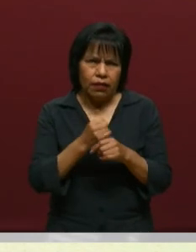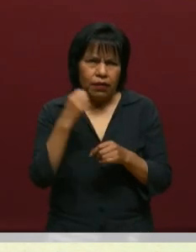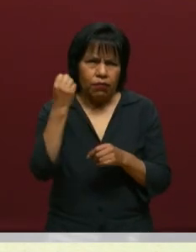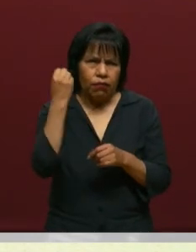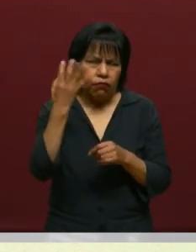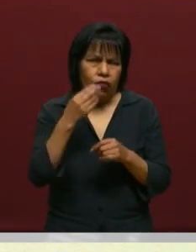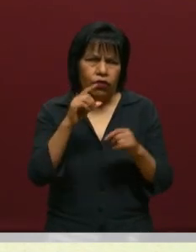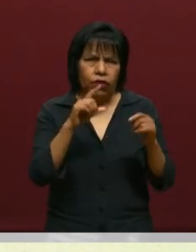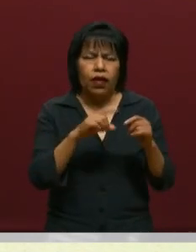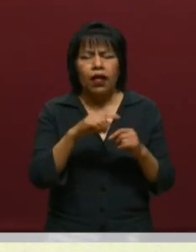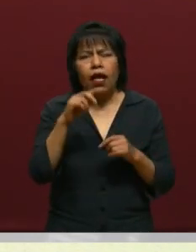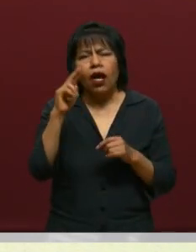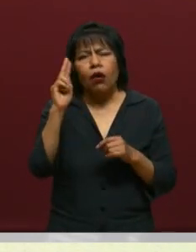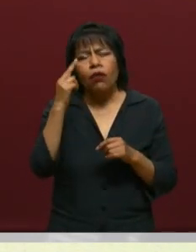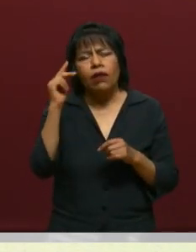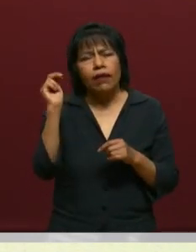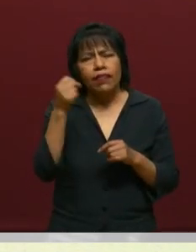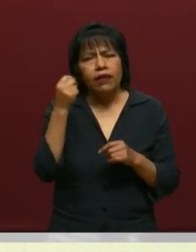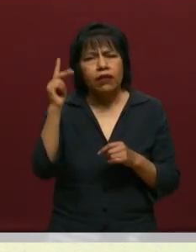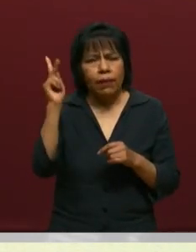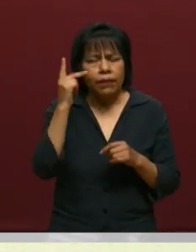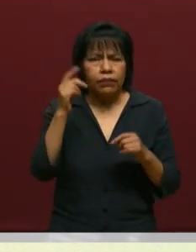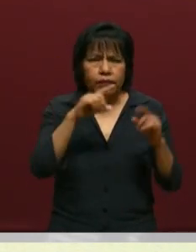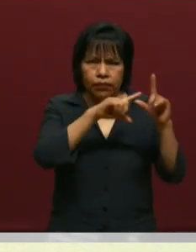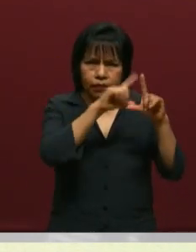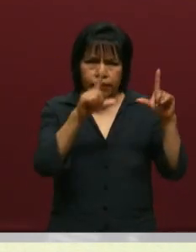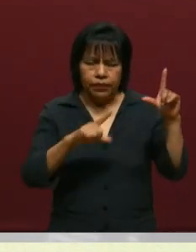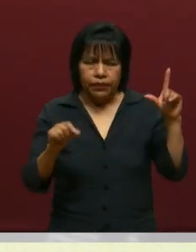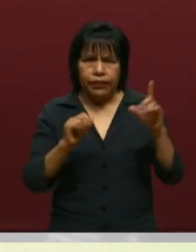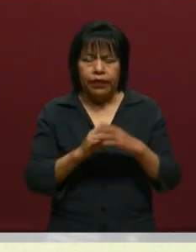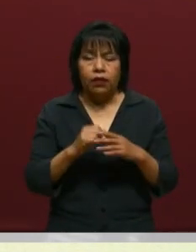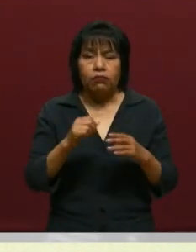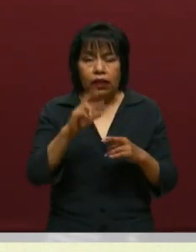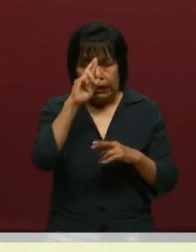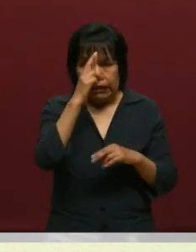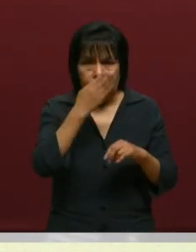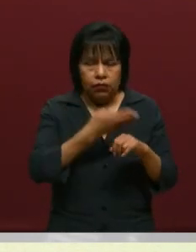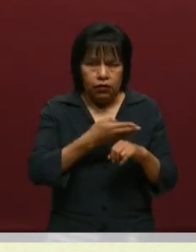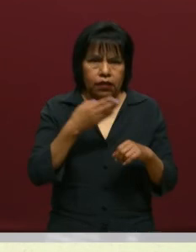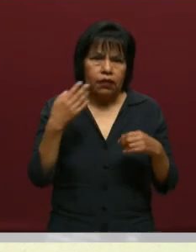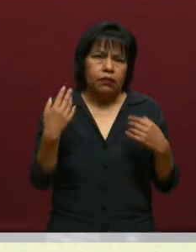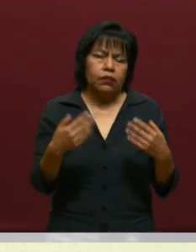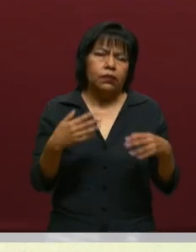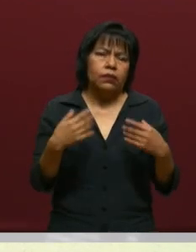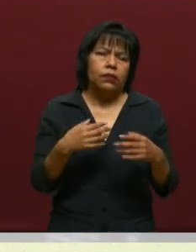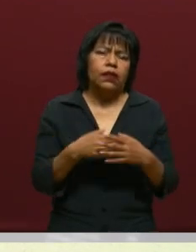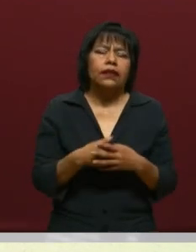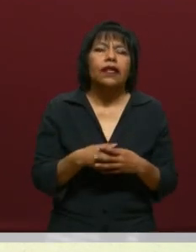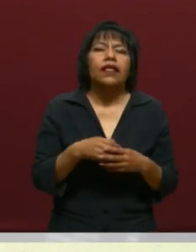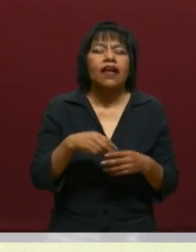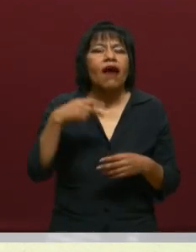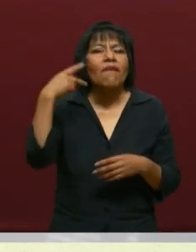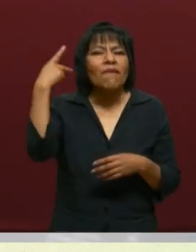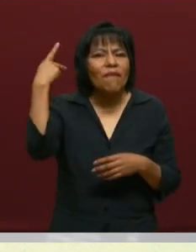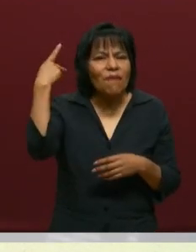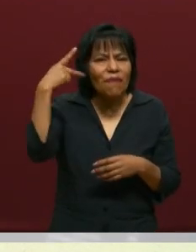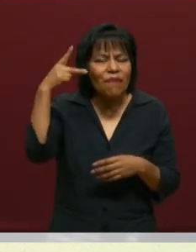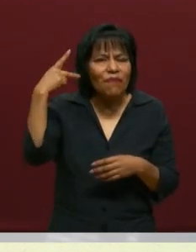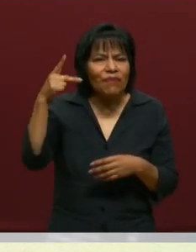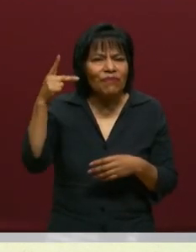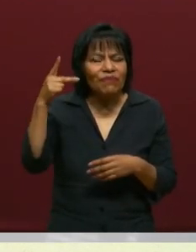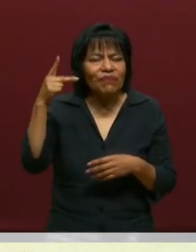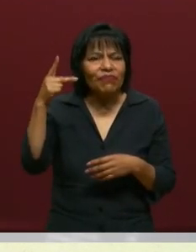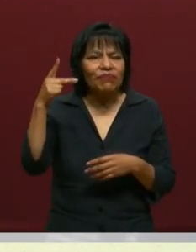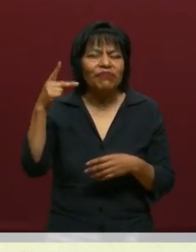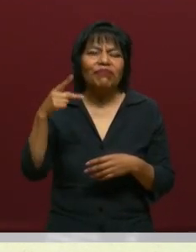universidades tecnológicas y politécnicas con una gran responsabilidad resaltando que Puebla es la sede a